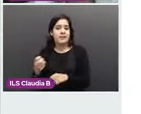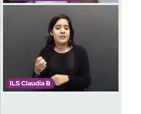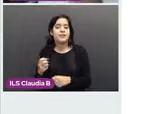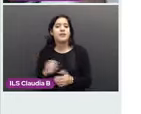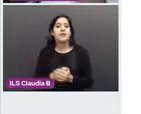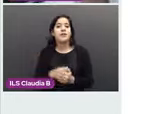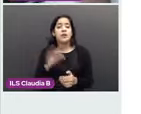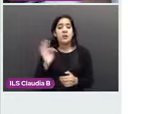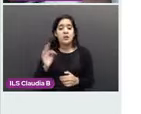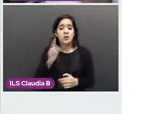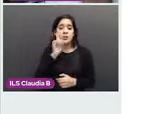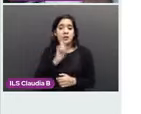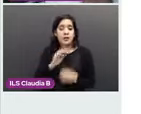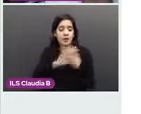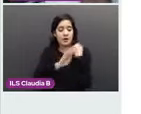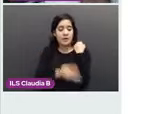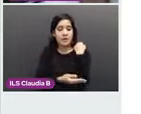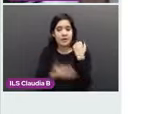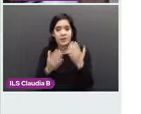Creo que hay una antes.